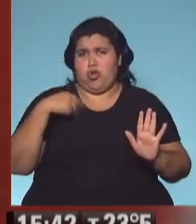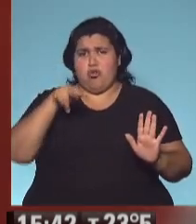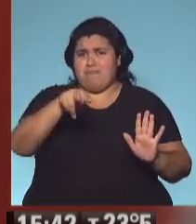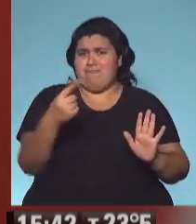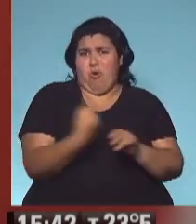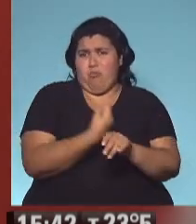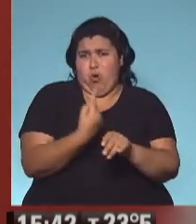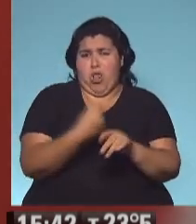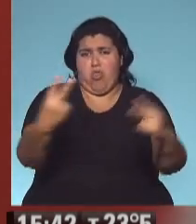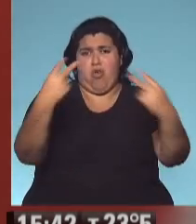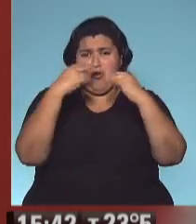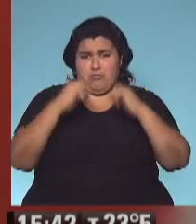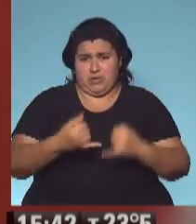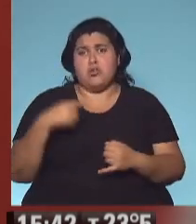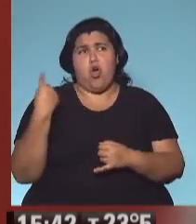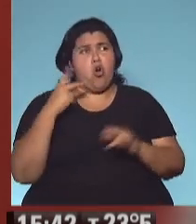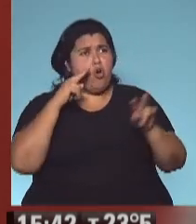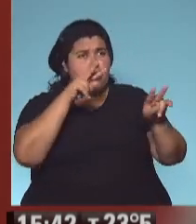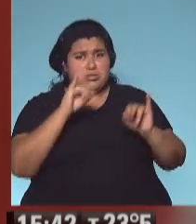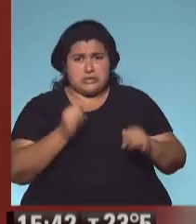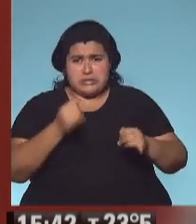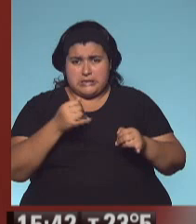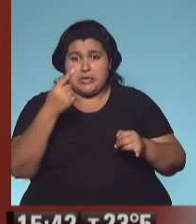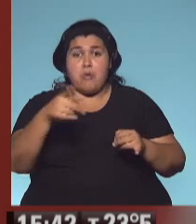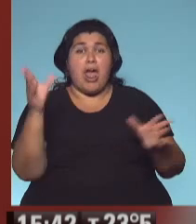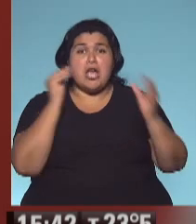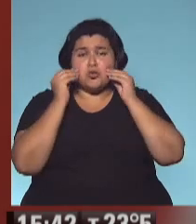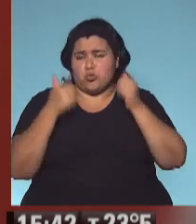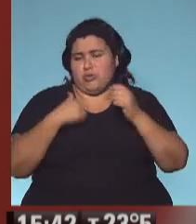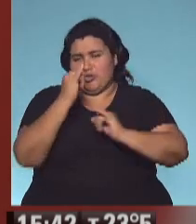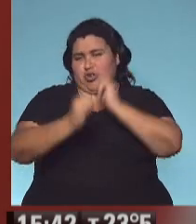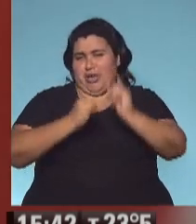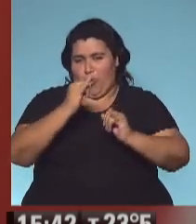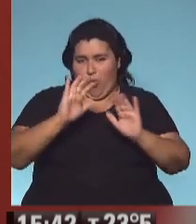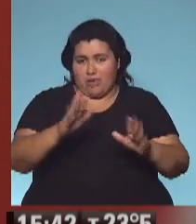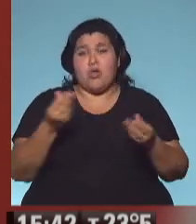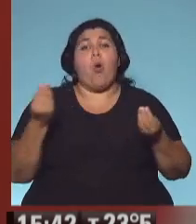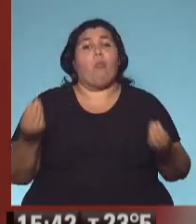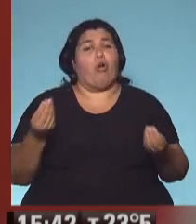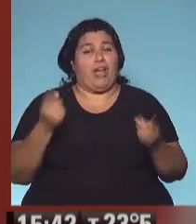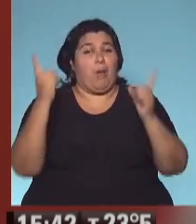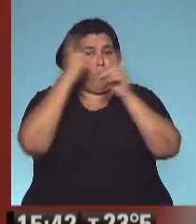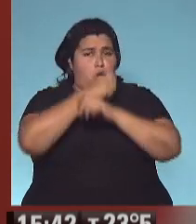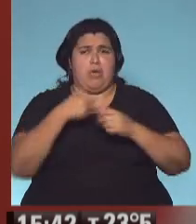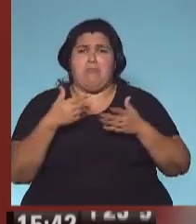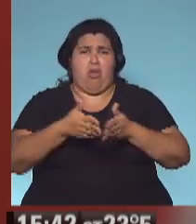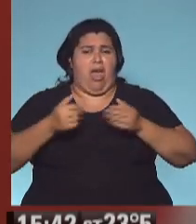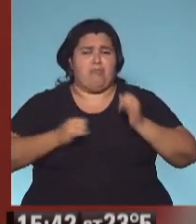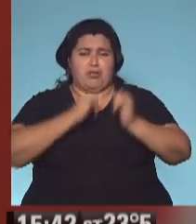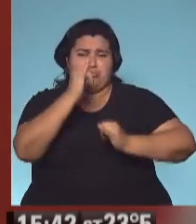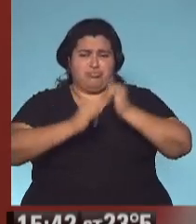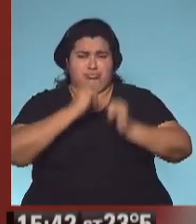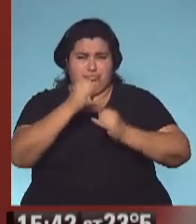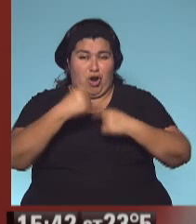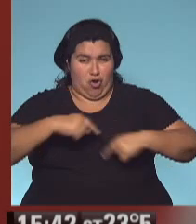Nosotres te vemos perfecto. Lo único que hace falta, que si me escuchan yo les cuento. Bueno, el asunto es el siguiente. El problema, lo voy a decir rápido, había planteado, es